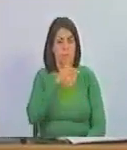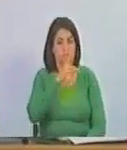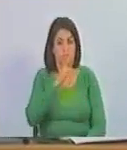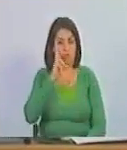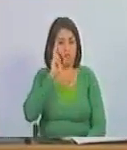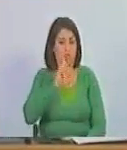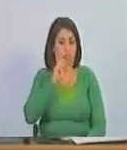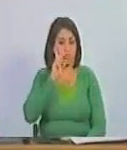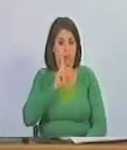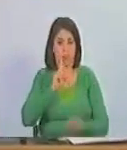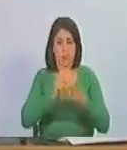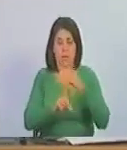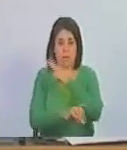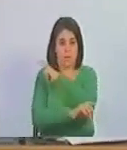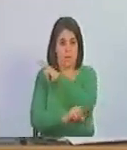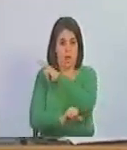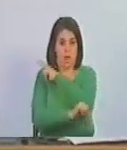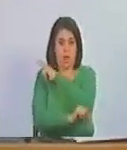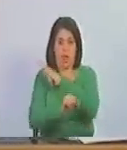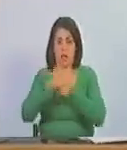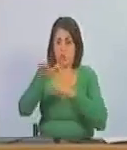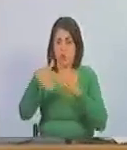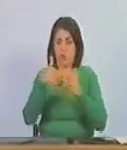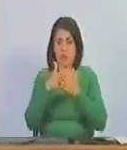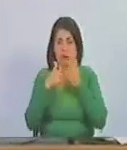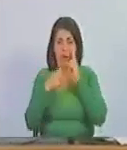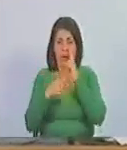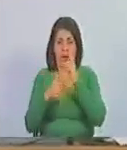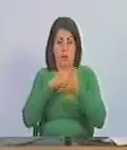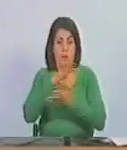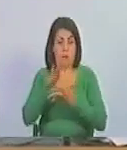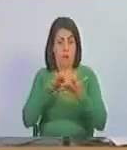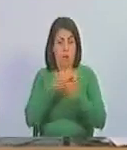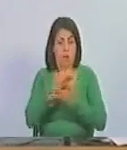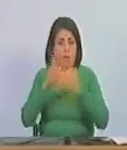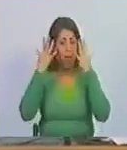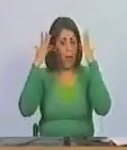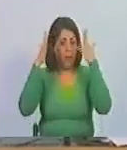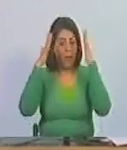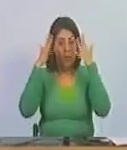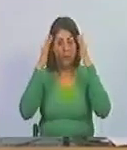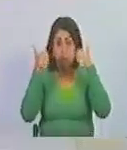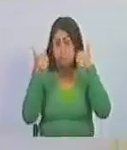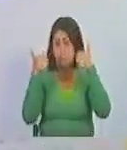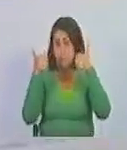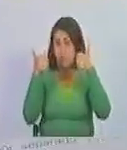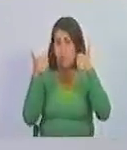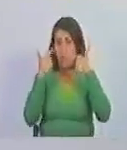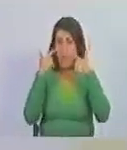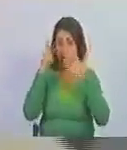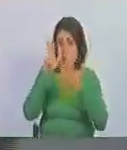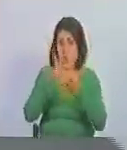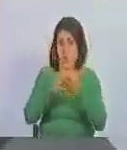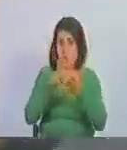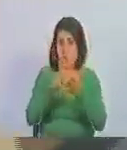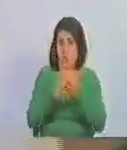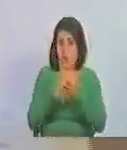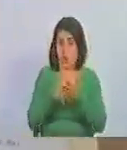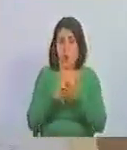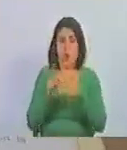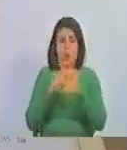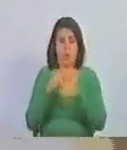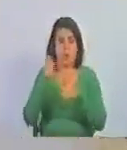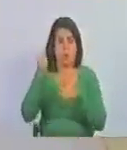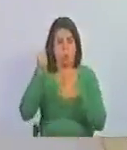por delincuentes miren las consecuencias de sus aplausos miren las consecuencias de sus jaladas de